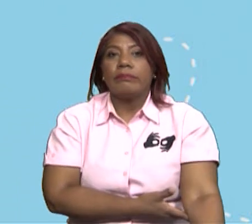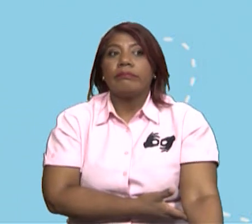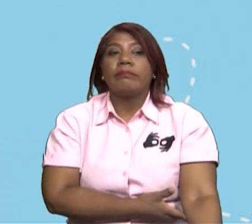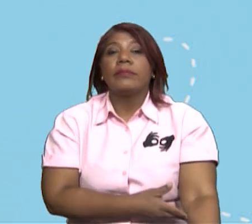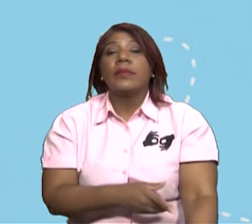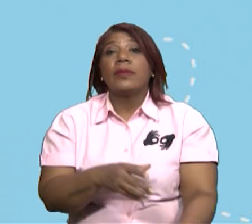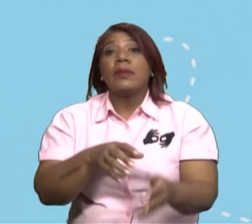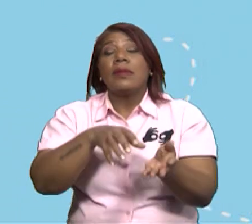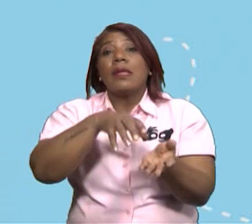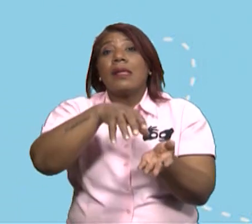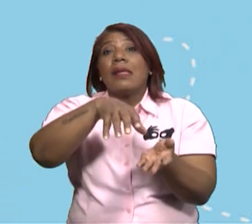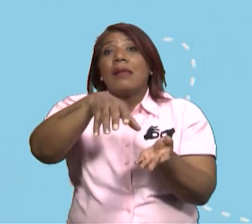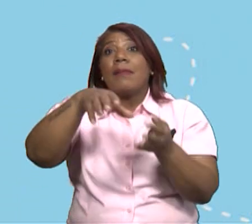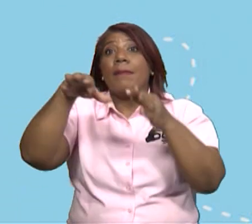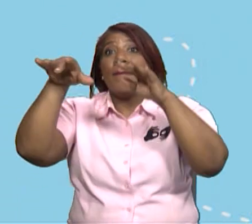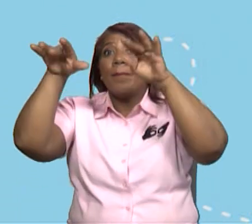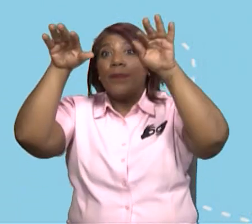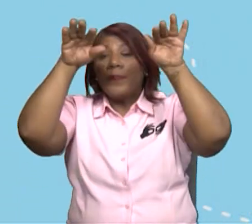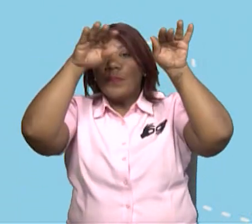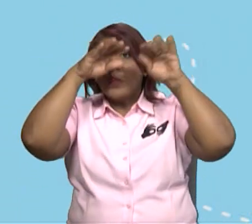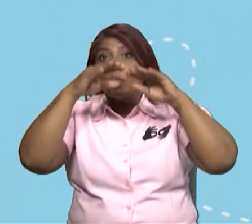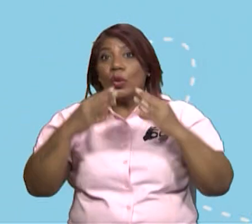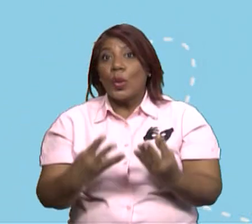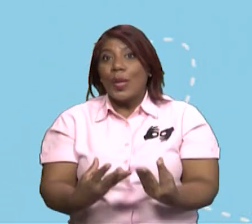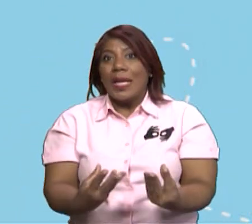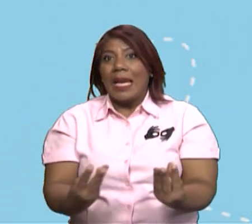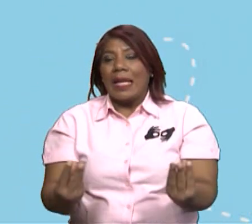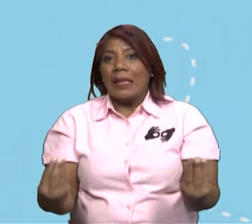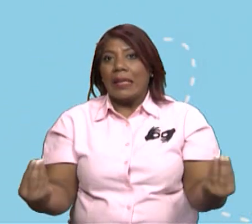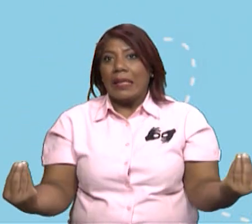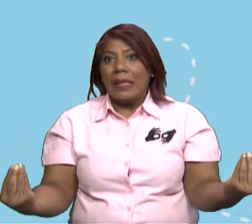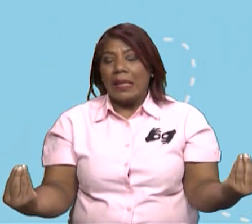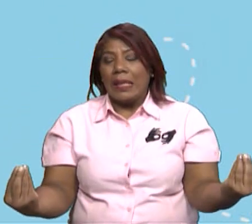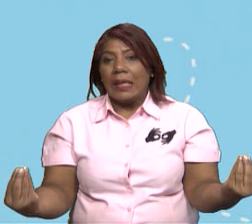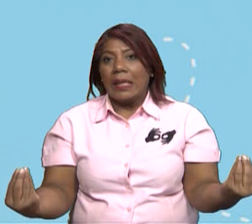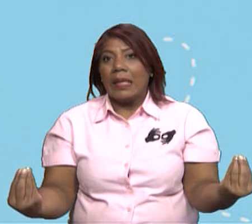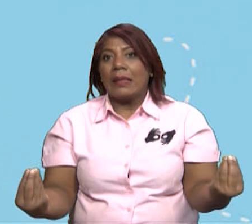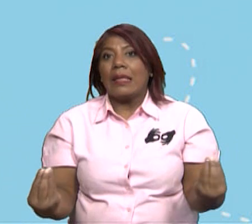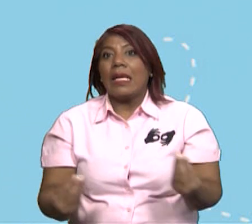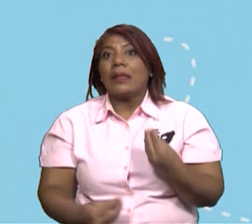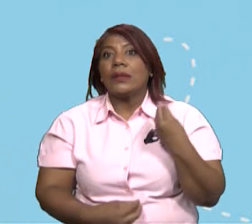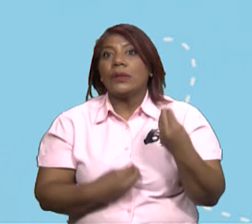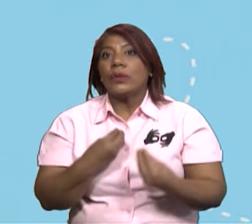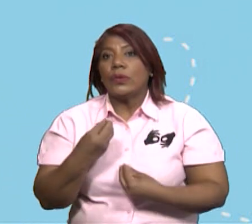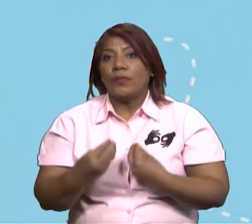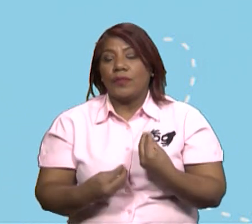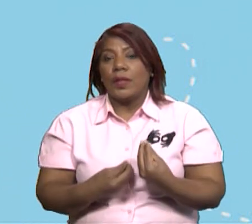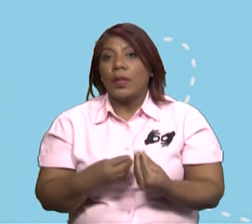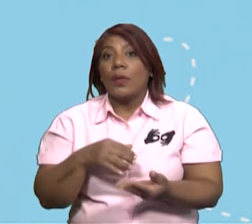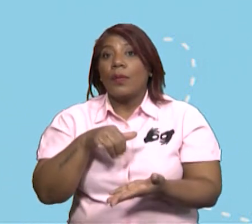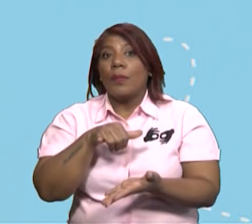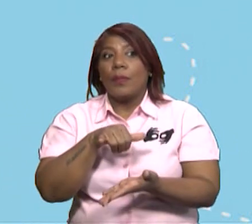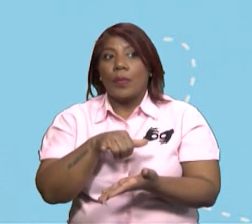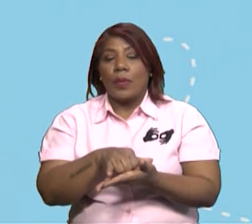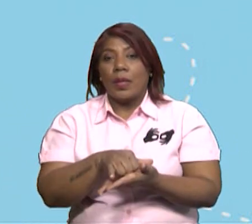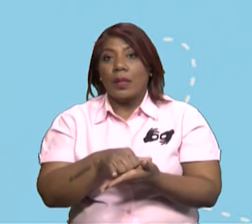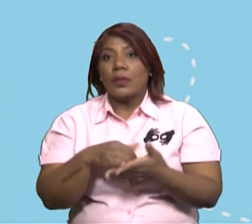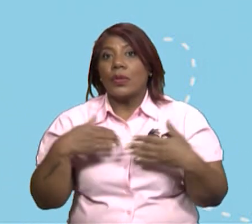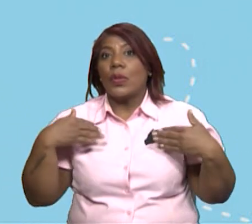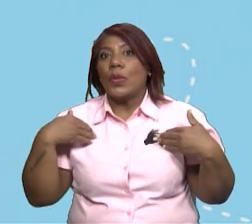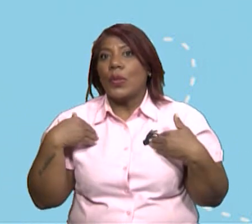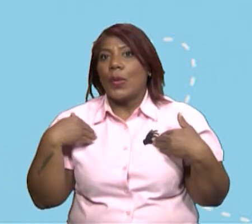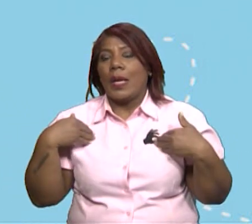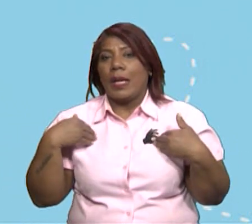fragmentación de los suelos. Por ende, provoca la alteración de la diversidad biológica de los